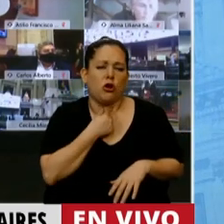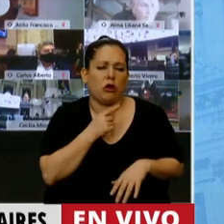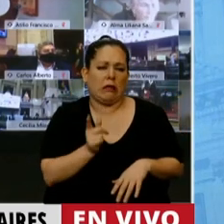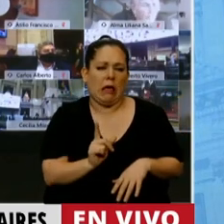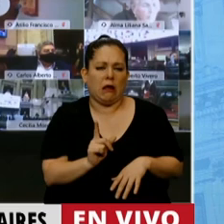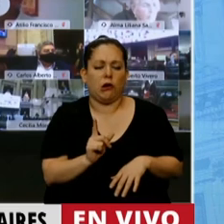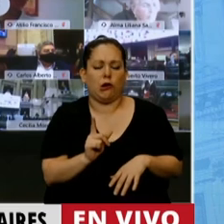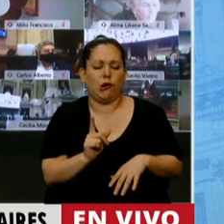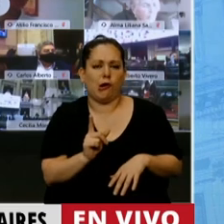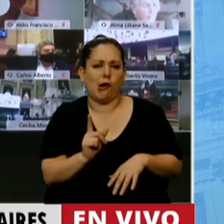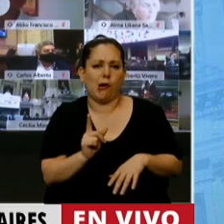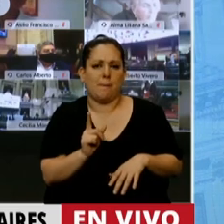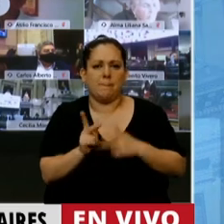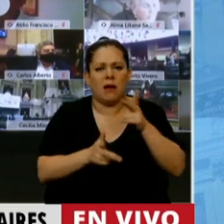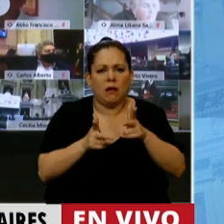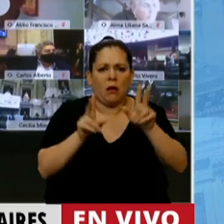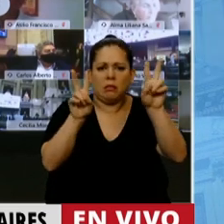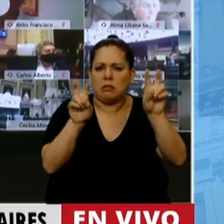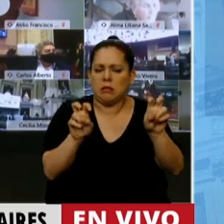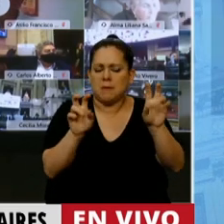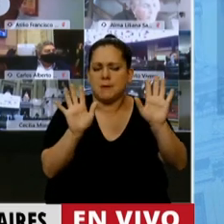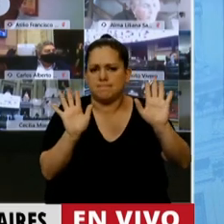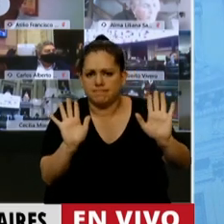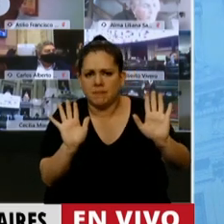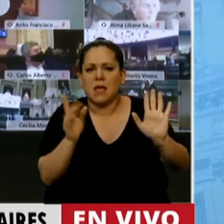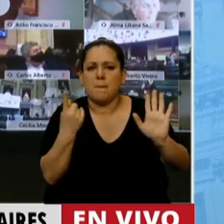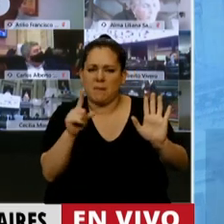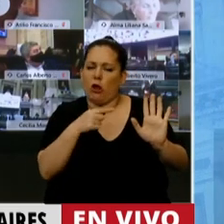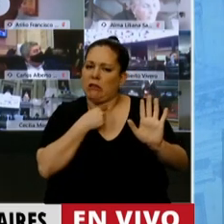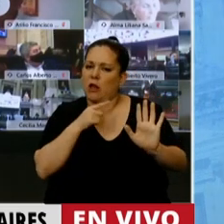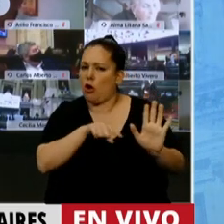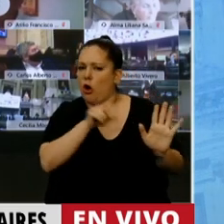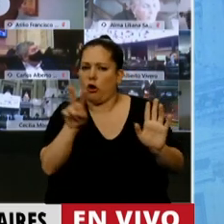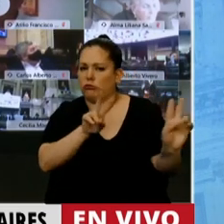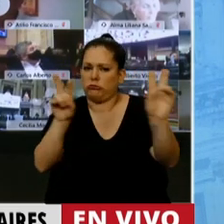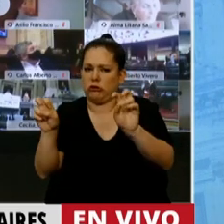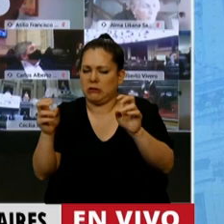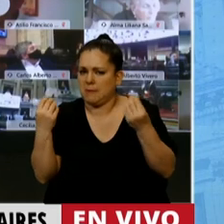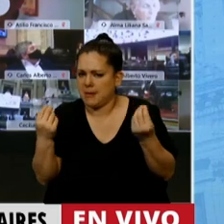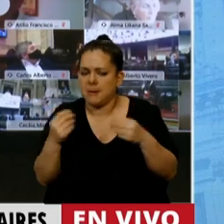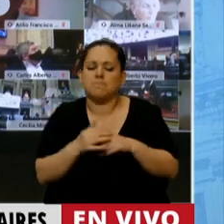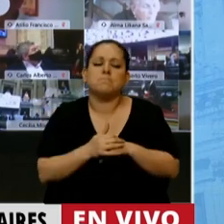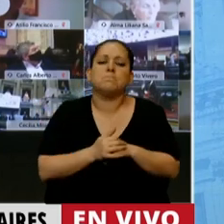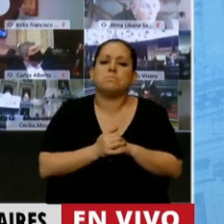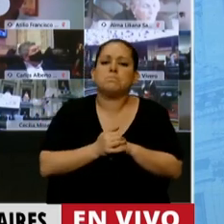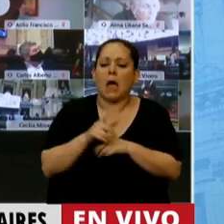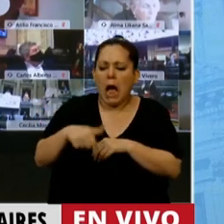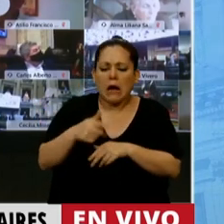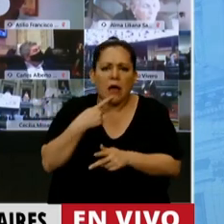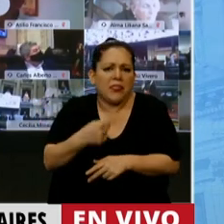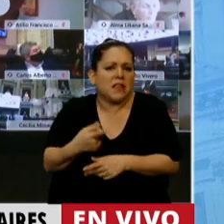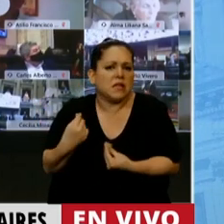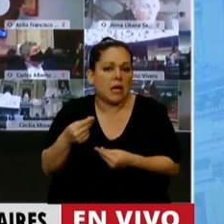detener más en este tema fundamental, pero quiero avanzar en otros aspectos. Acá se ha dicho que este es un